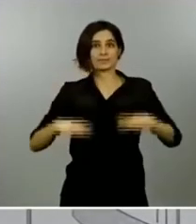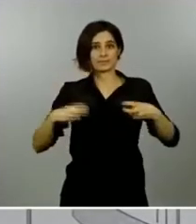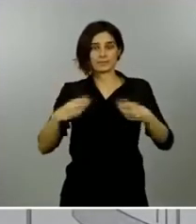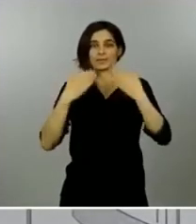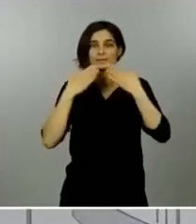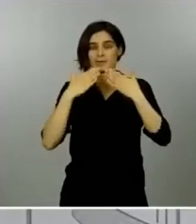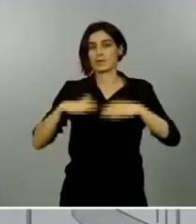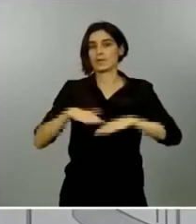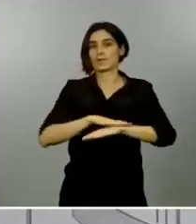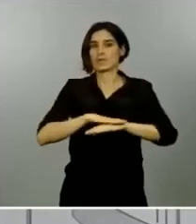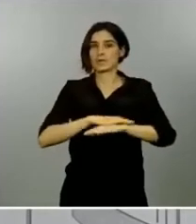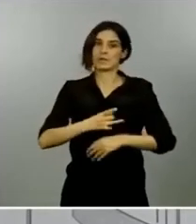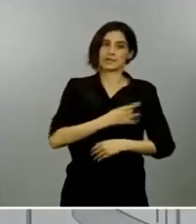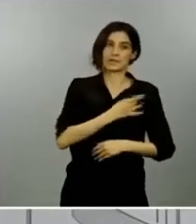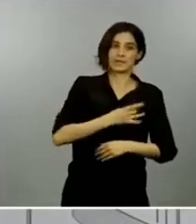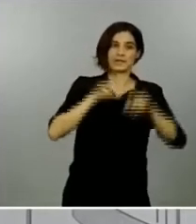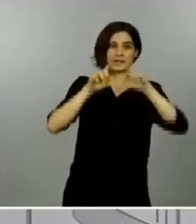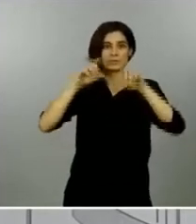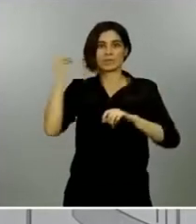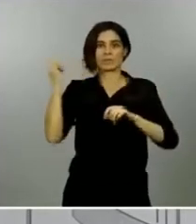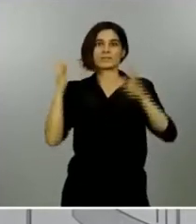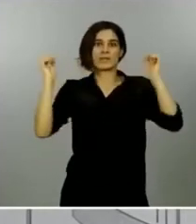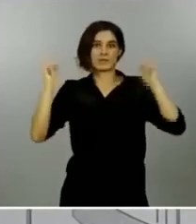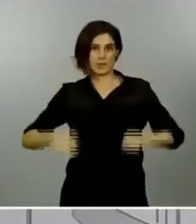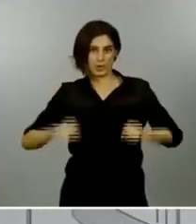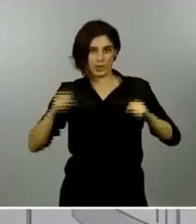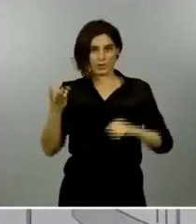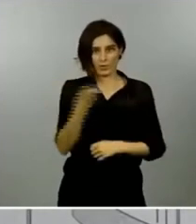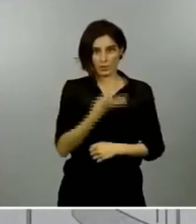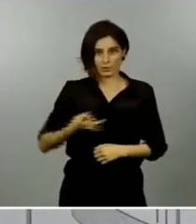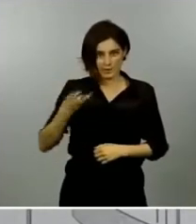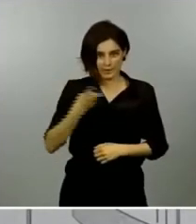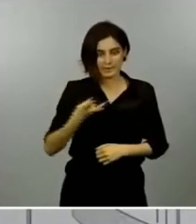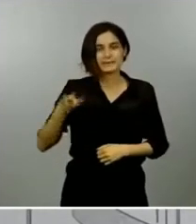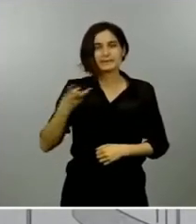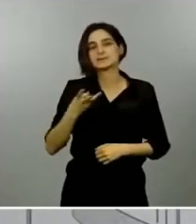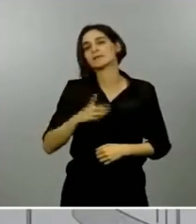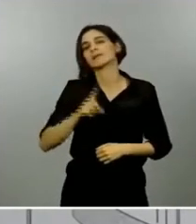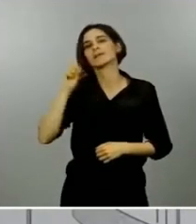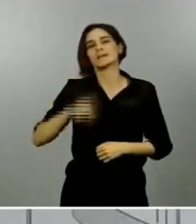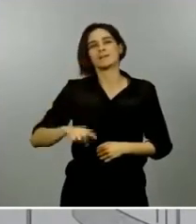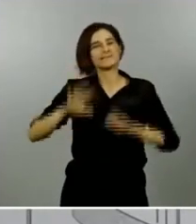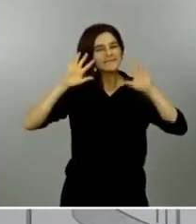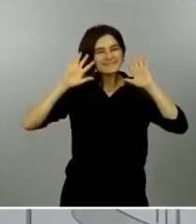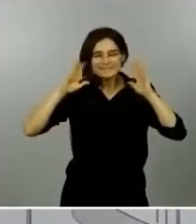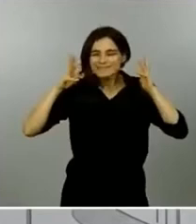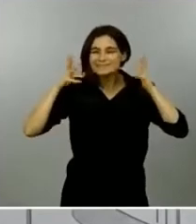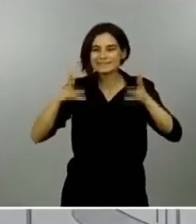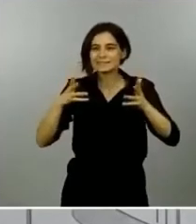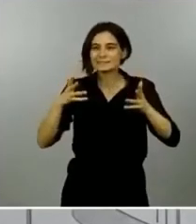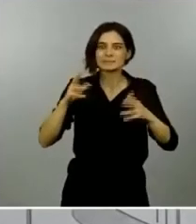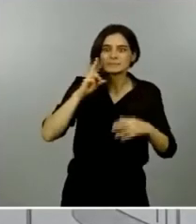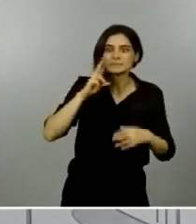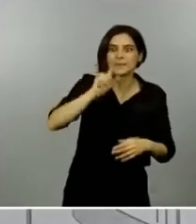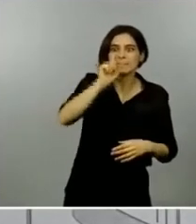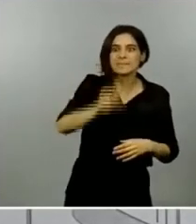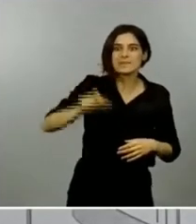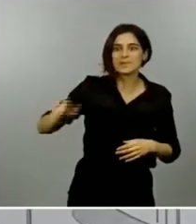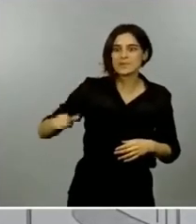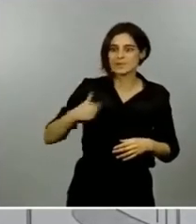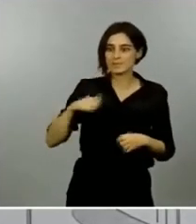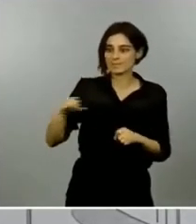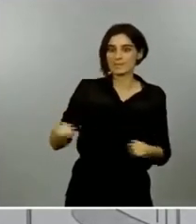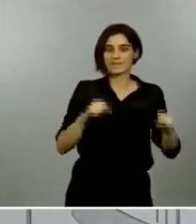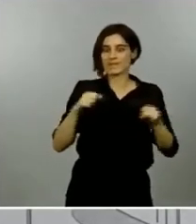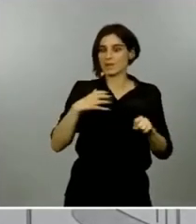los sindicatos y los empresarios. También nos hemos volcado para socorrer a quienes se encontraban en una situación de indefensión por haber